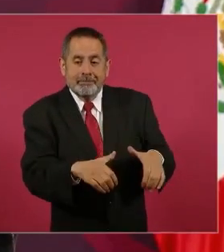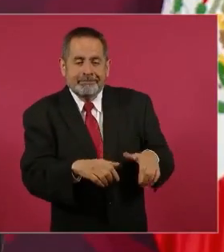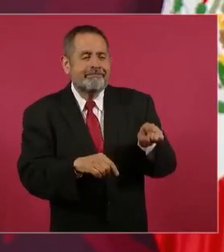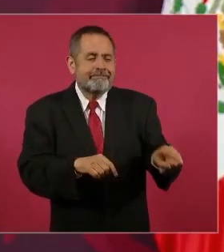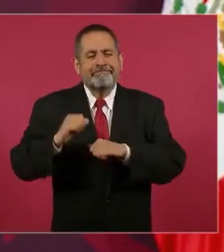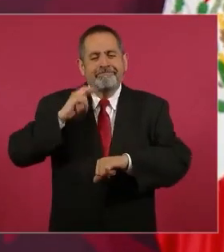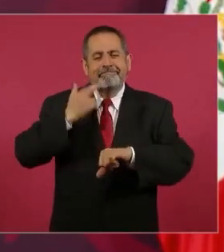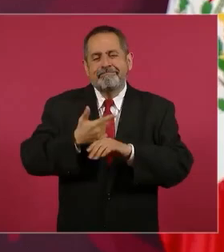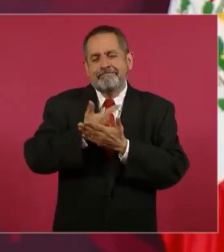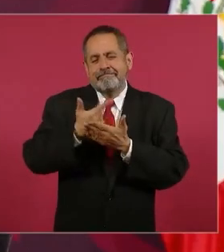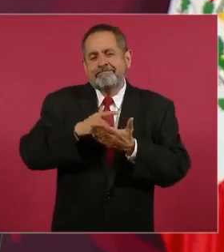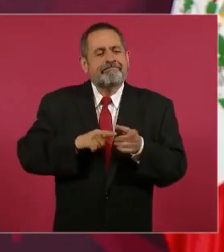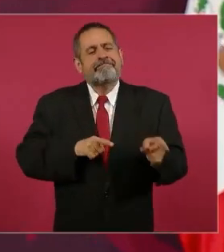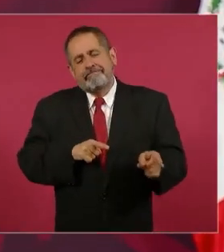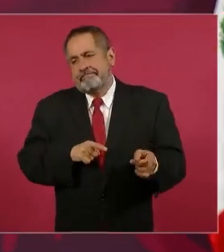el encargado